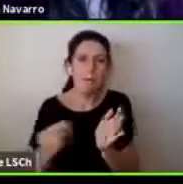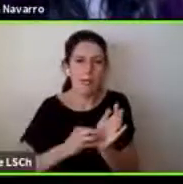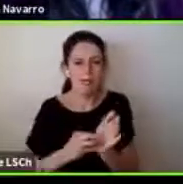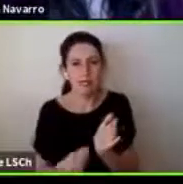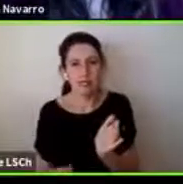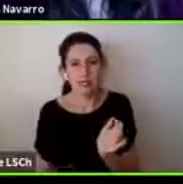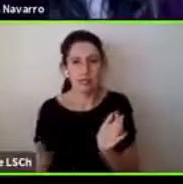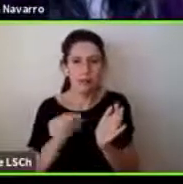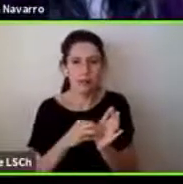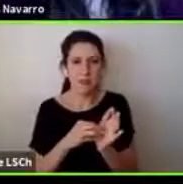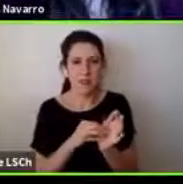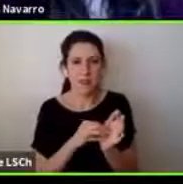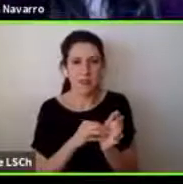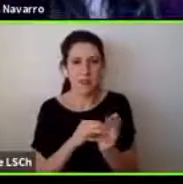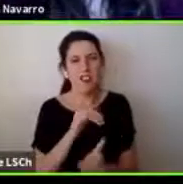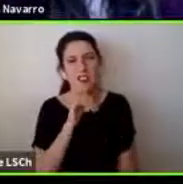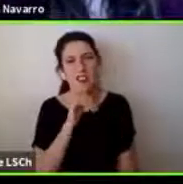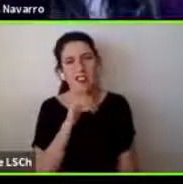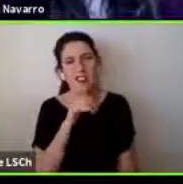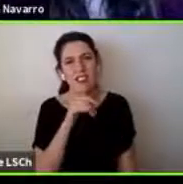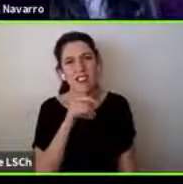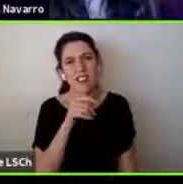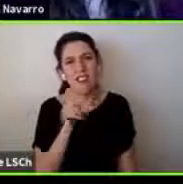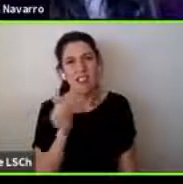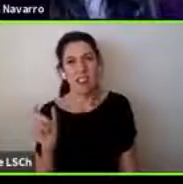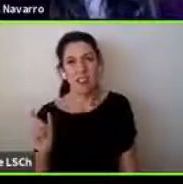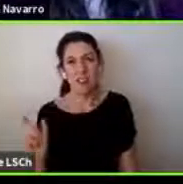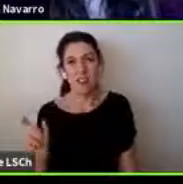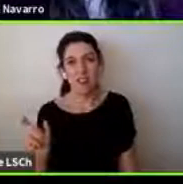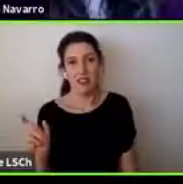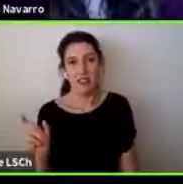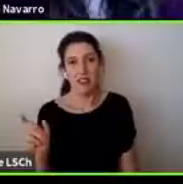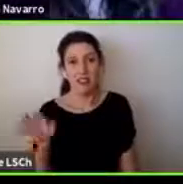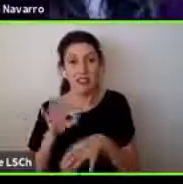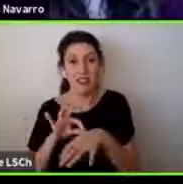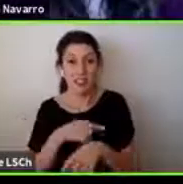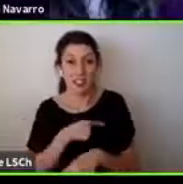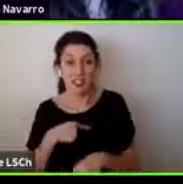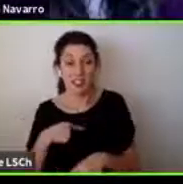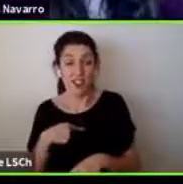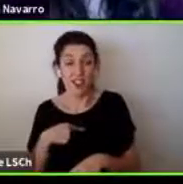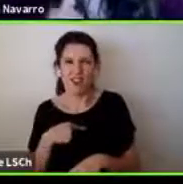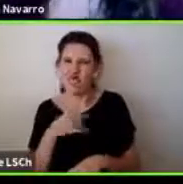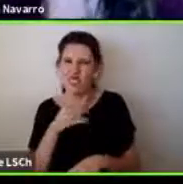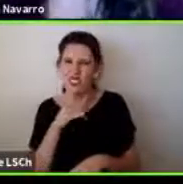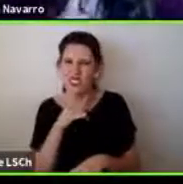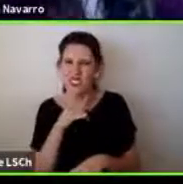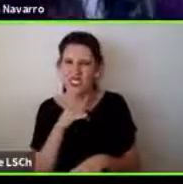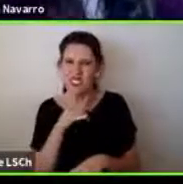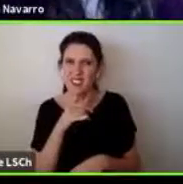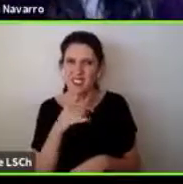no sé si hablar de diagnóstico pero realidades corporalidades distintas no sé